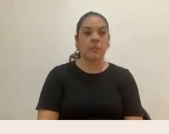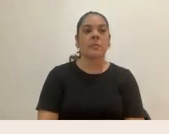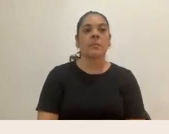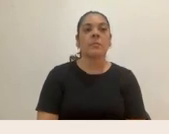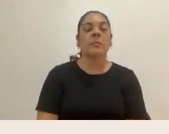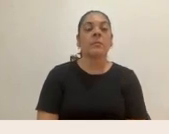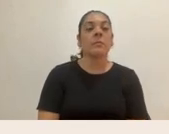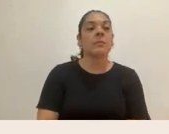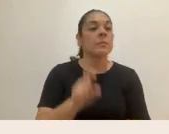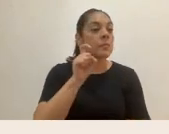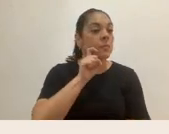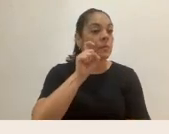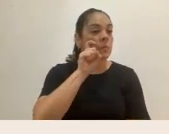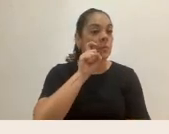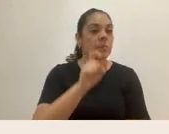Sexualidad